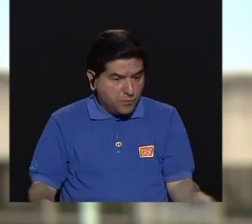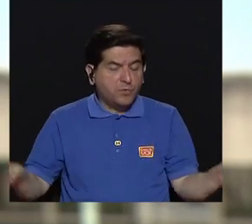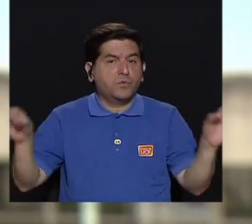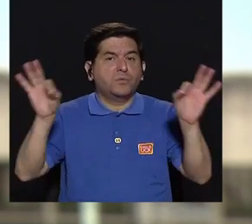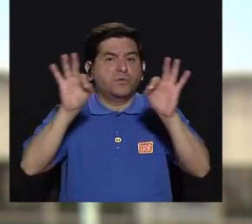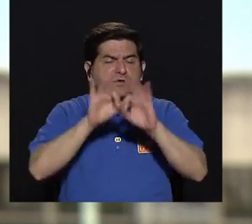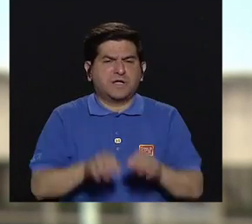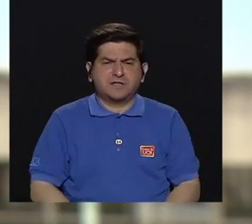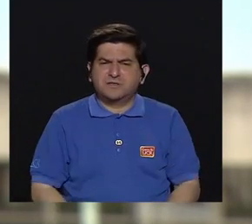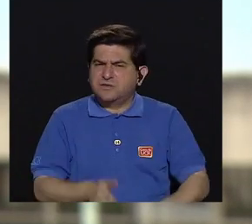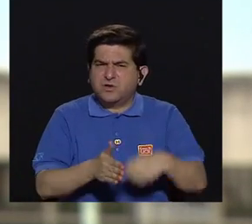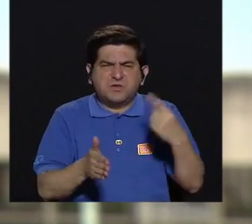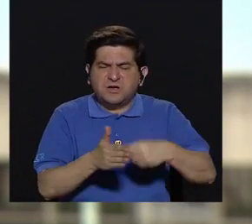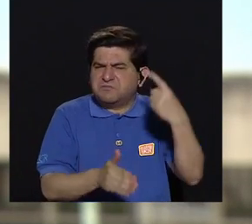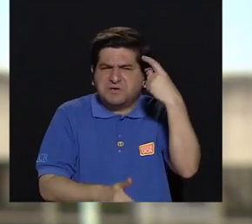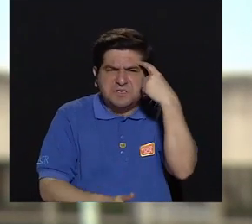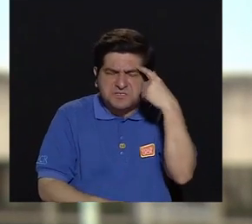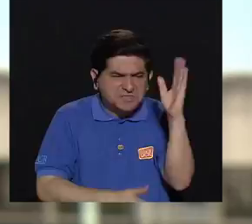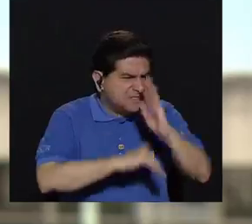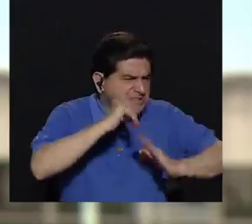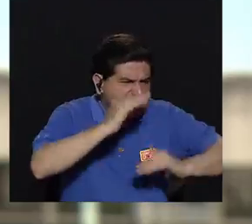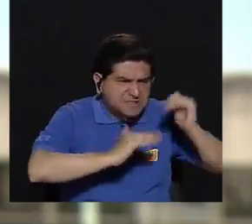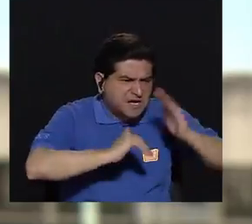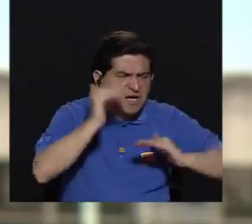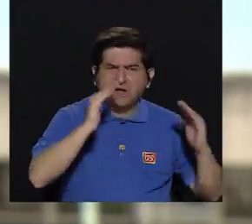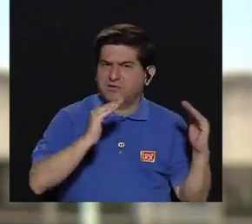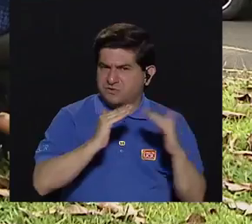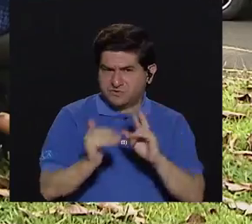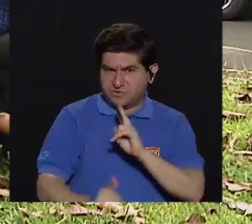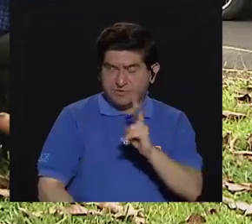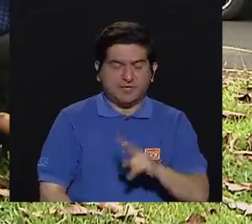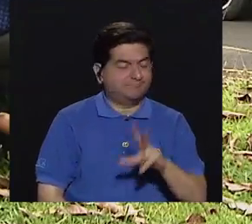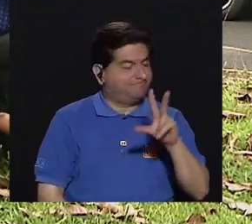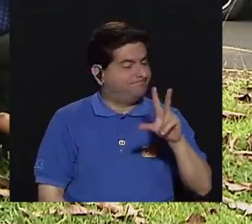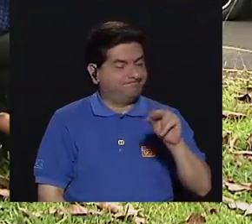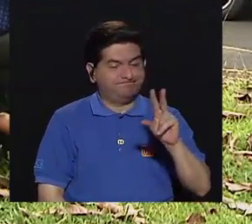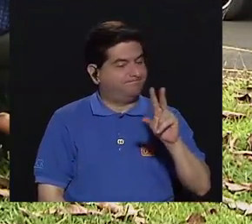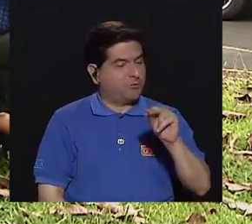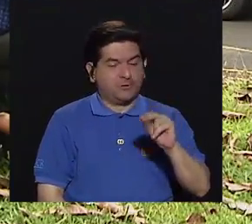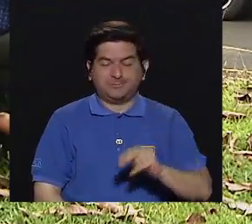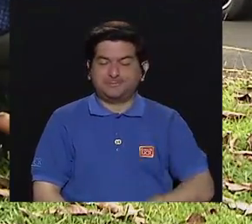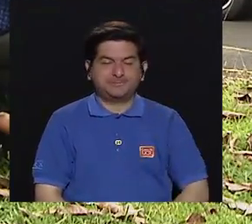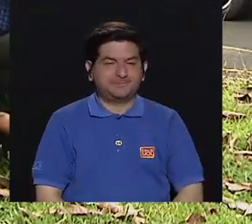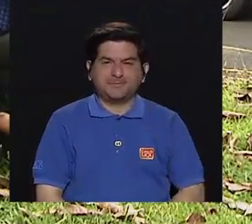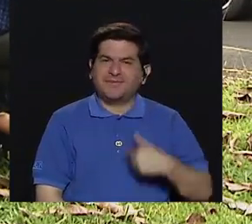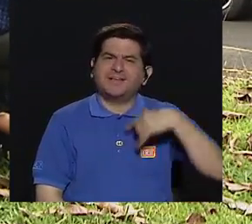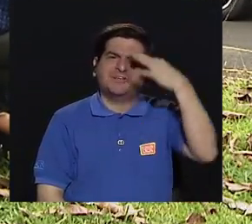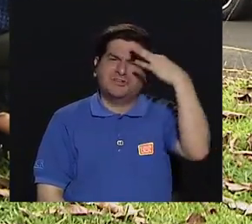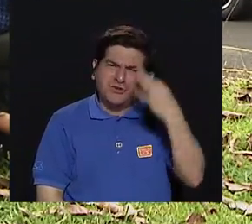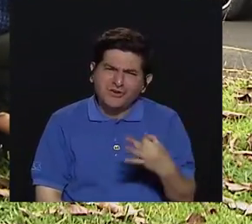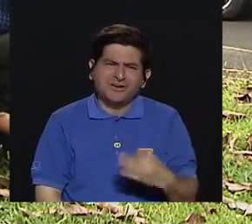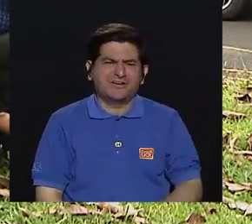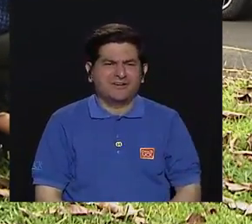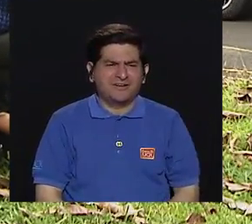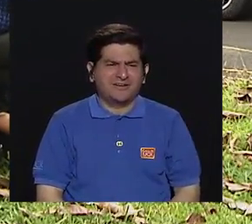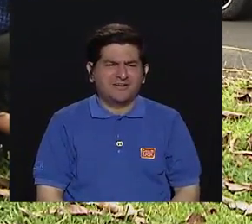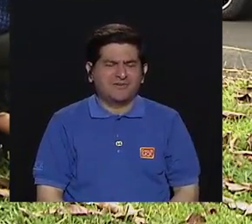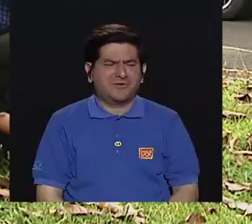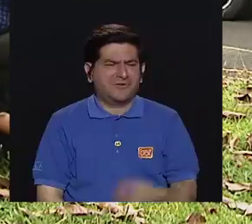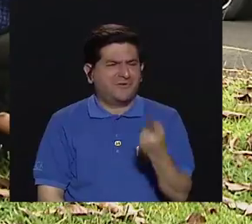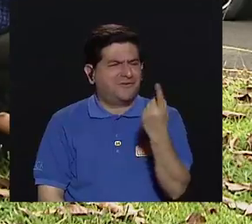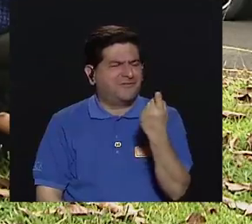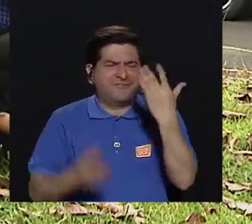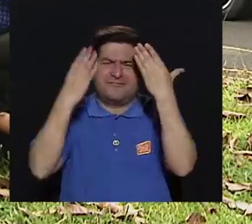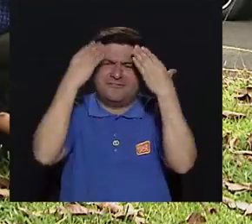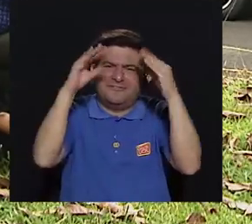importante. Que a veces no lo consideramos al principio cuando construimos nuestra casa, ¿verdad? No, yo creo que hay una falta de